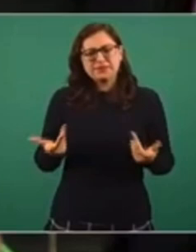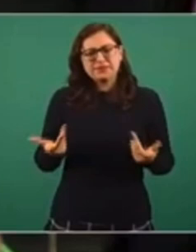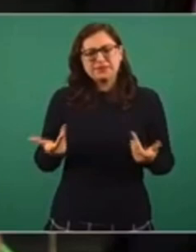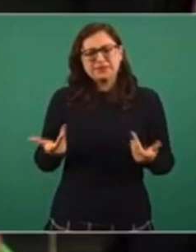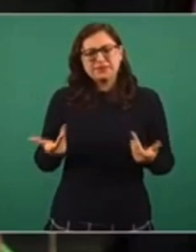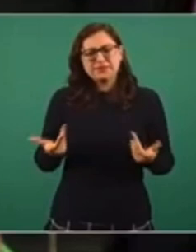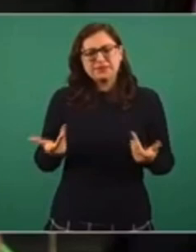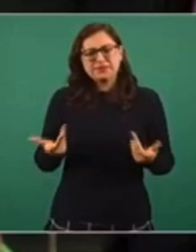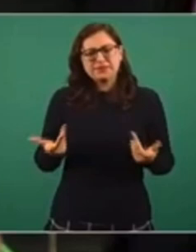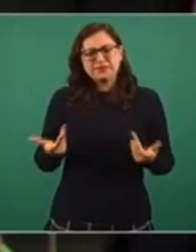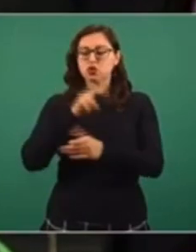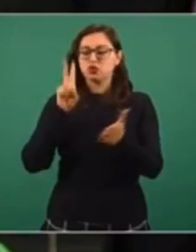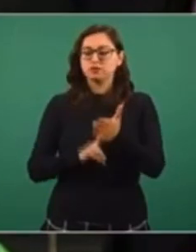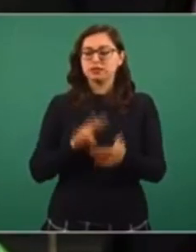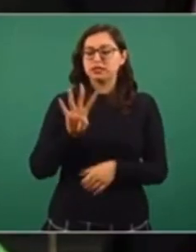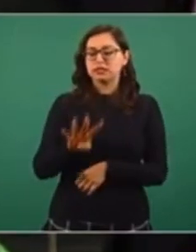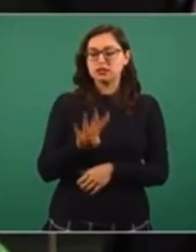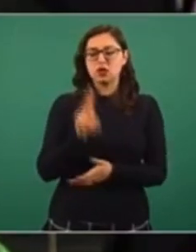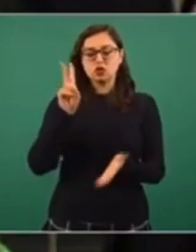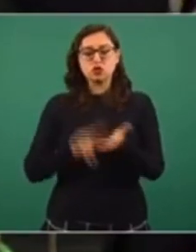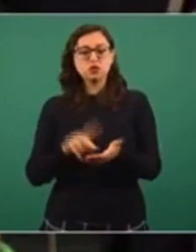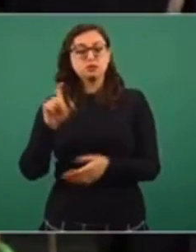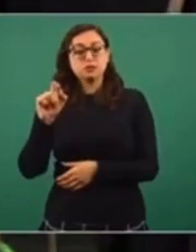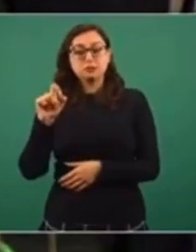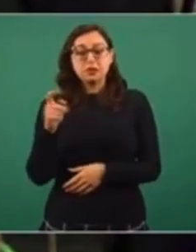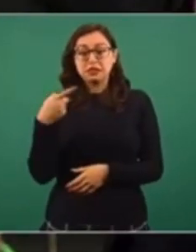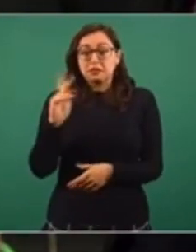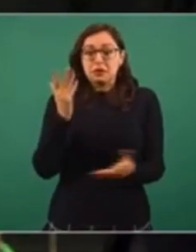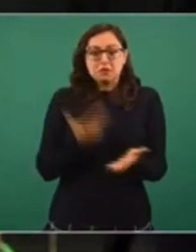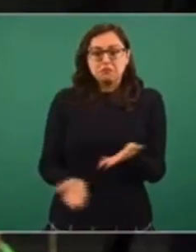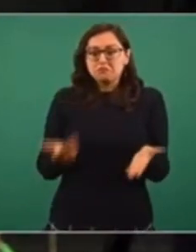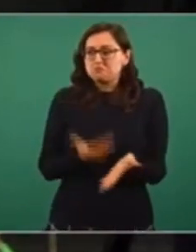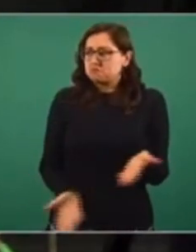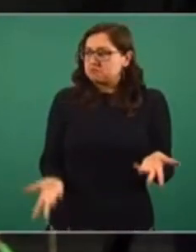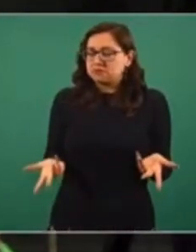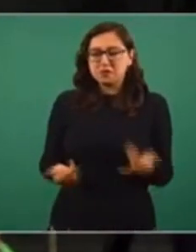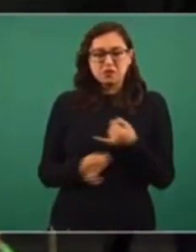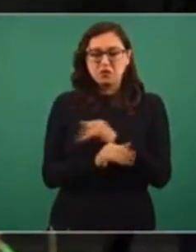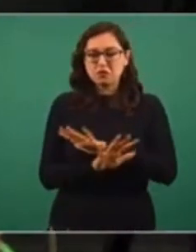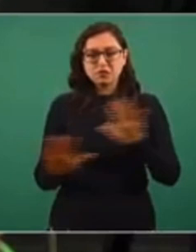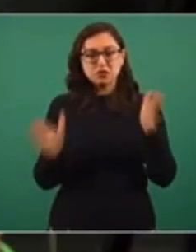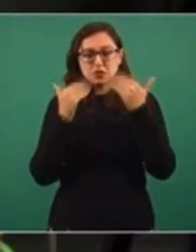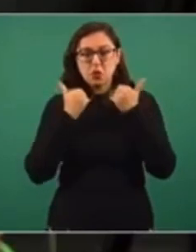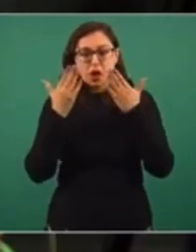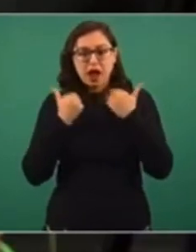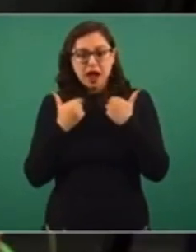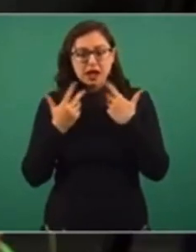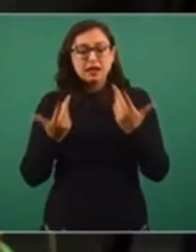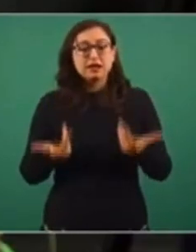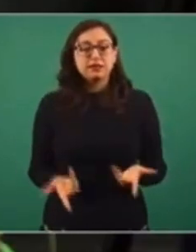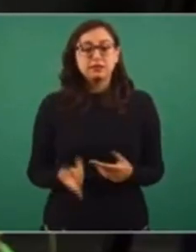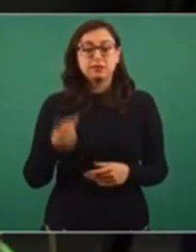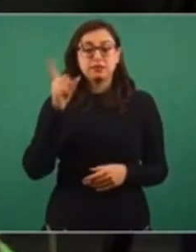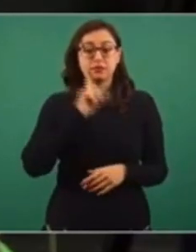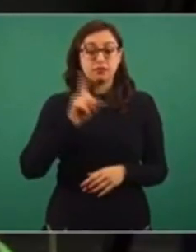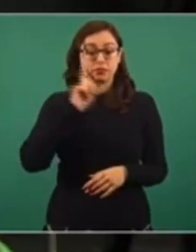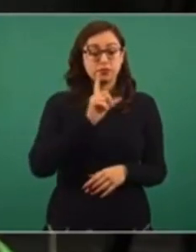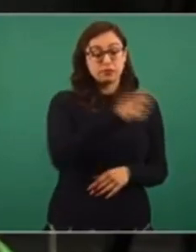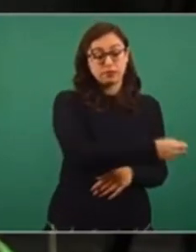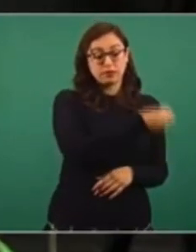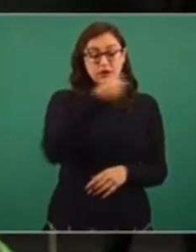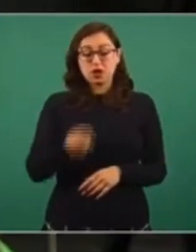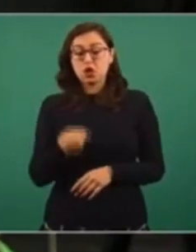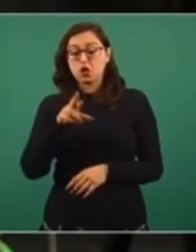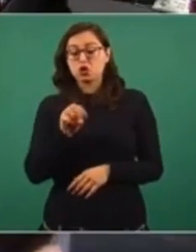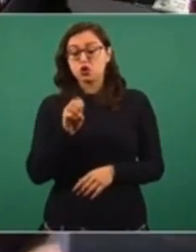en 2019 y 2020, pero hasta el momento no lo sabemos. El nombramiento incluso de la titular Rosario